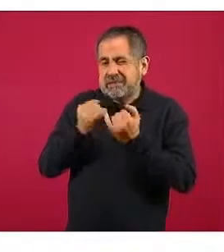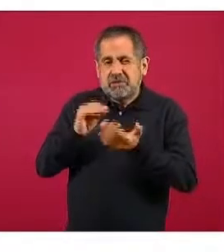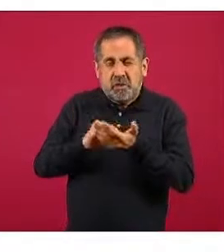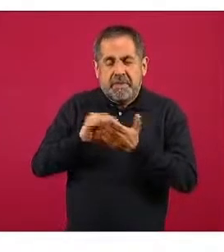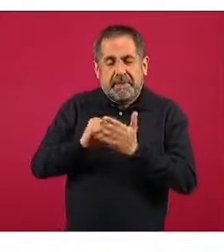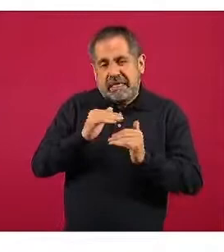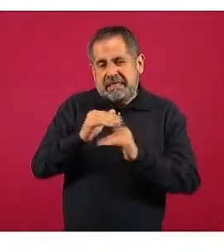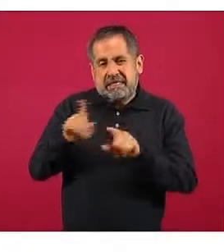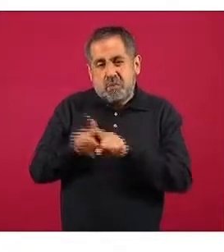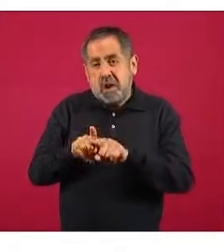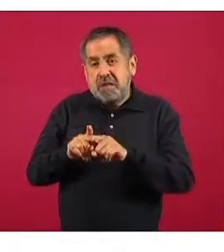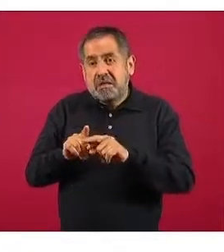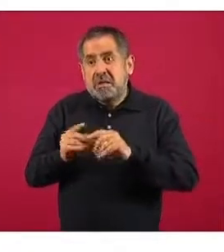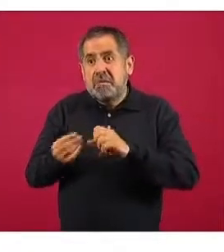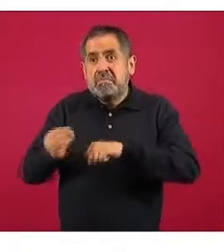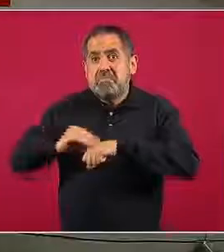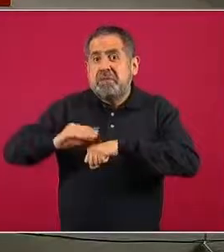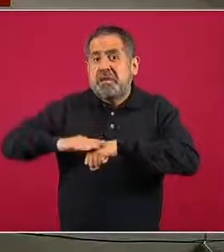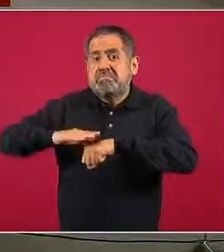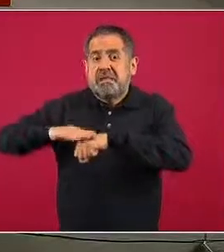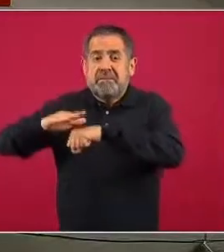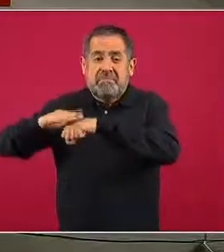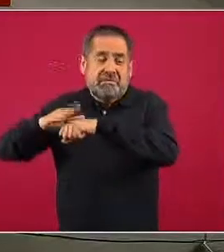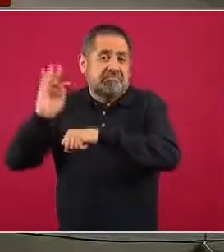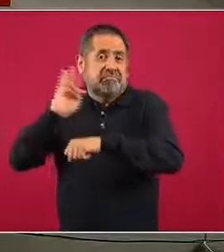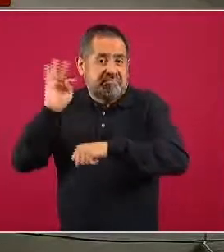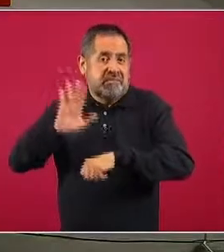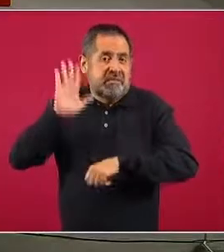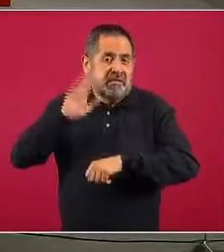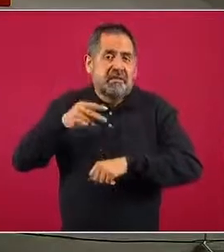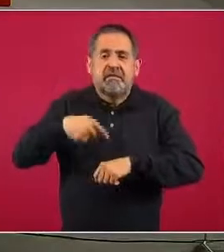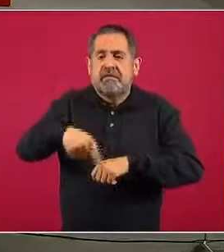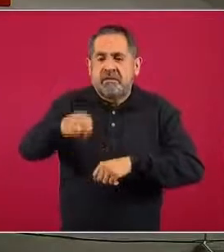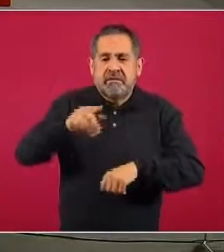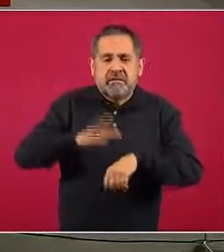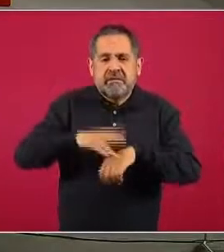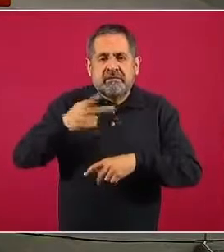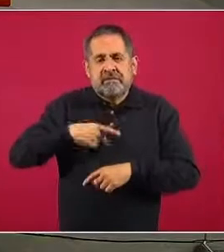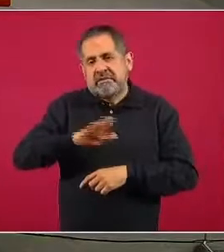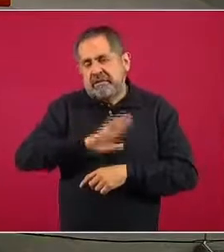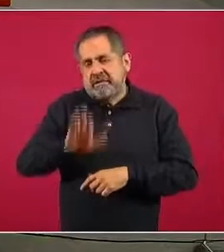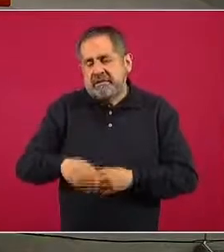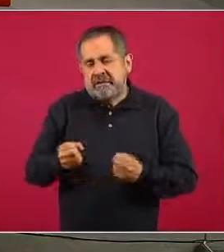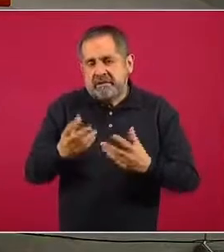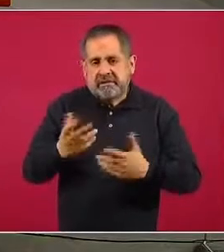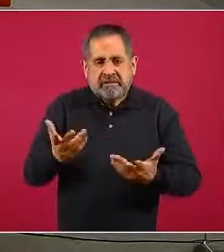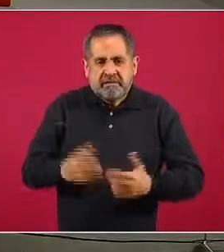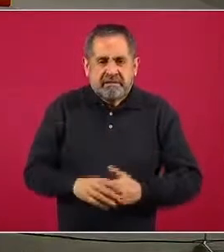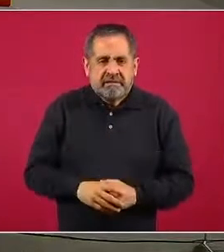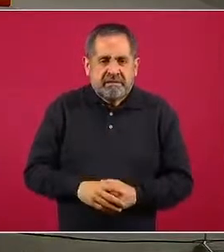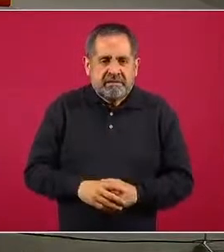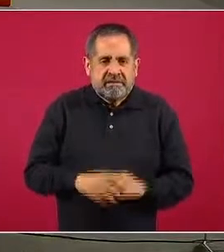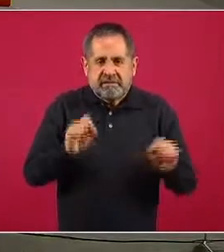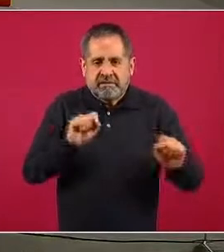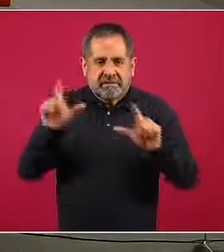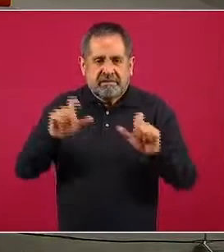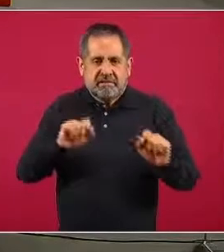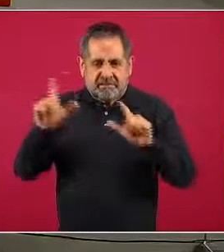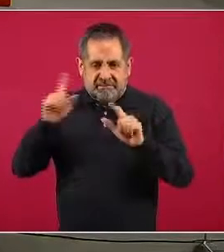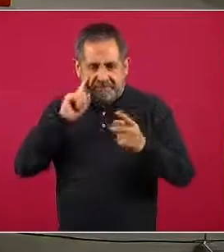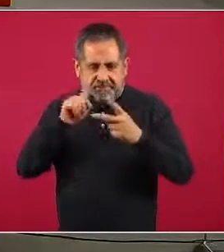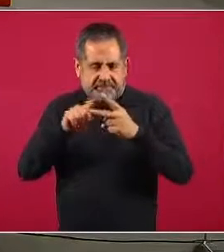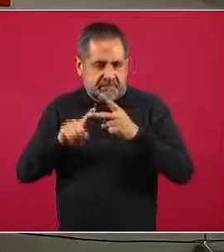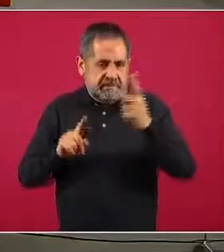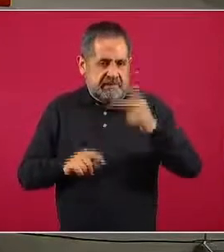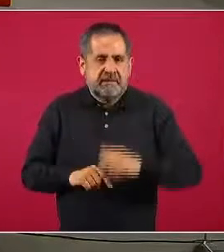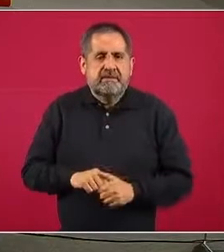continuar incrementándose en las siguientes semanas. Veamos dos diapositivas más. La siguiente